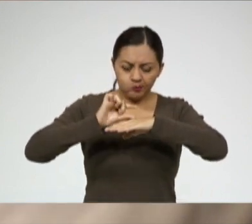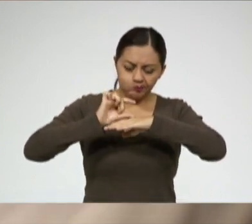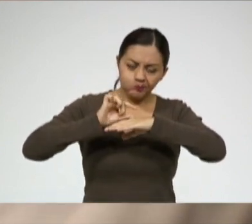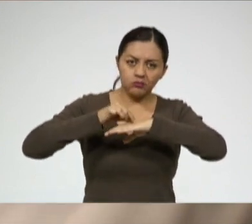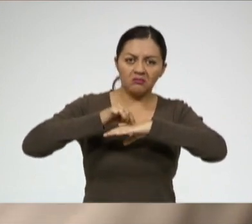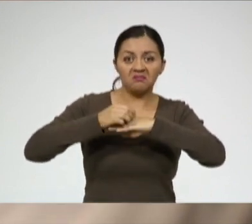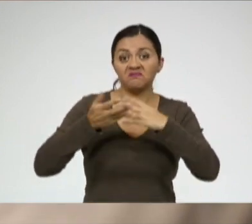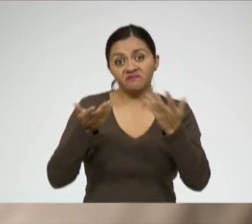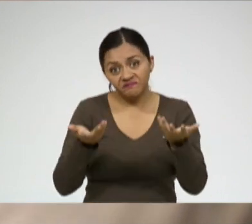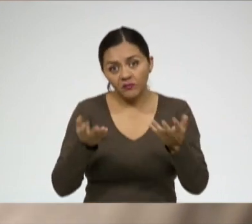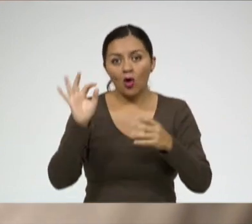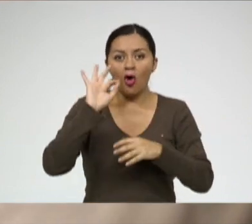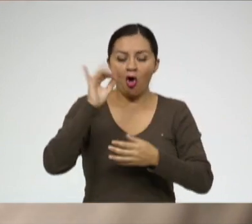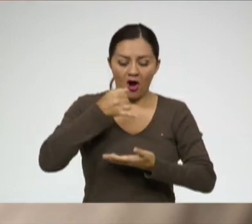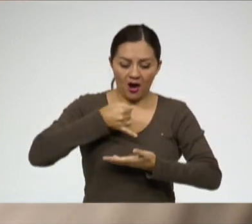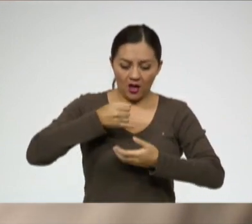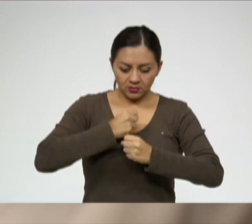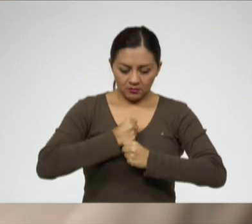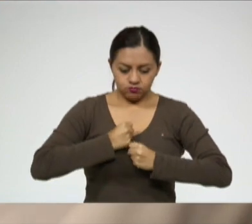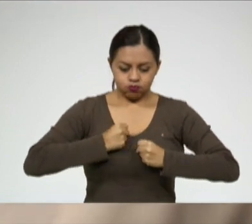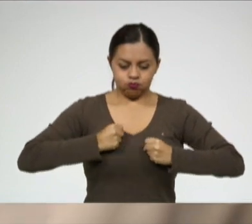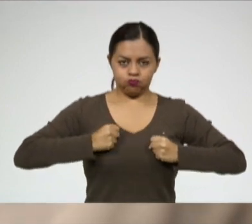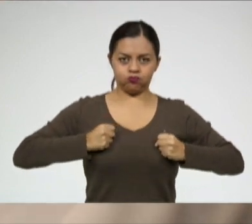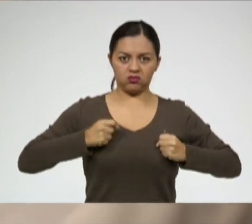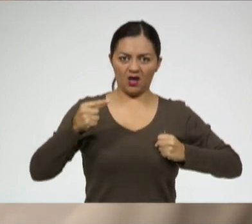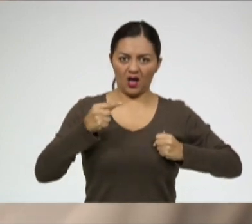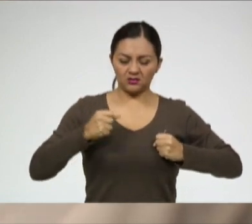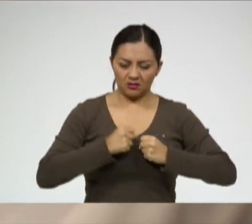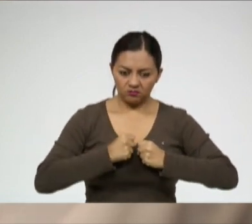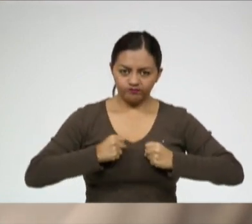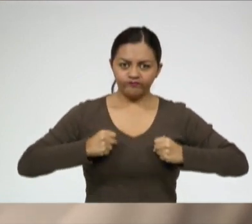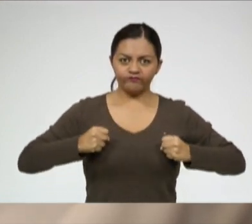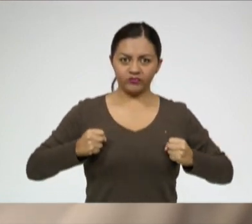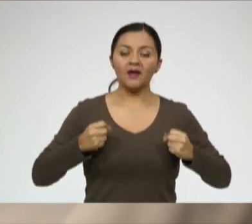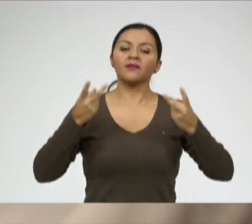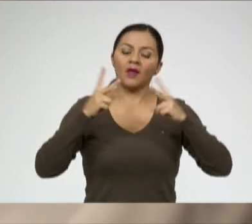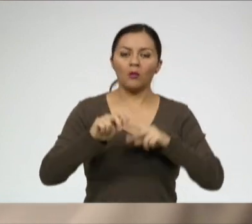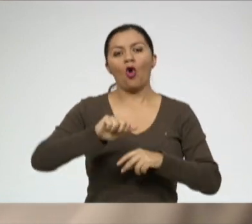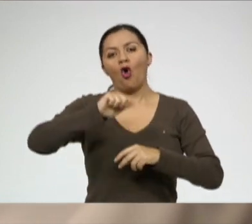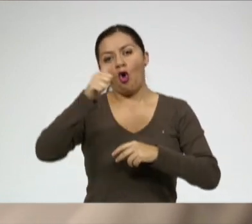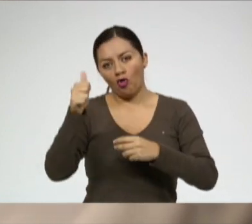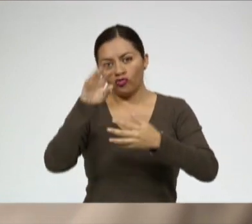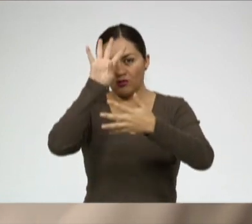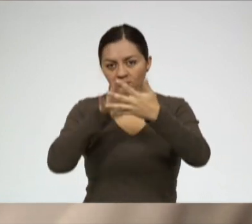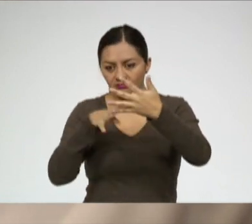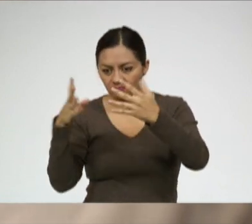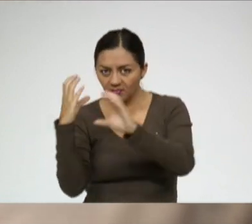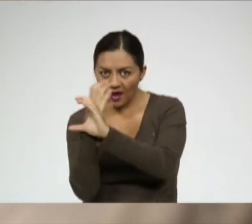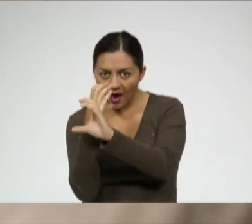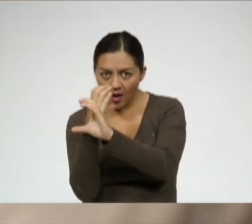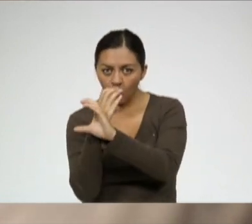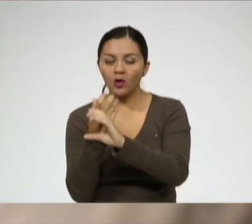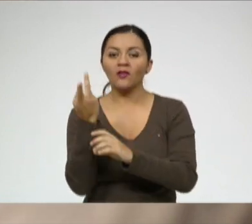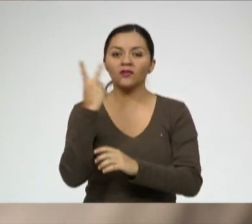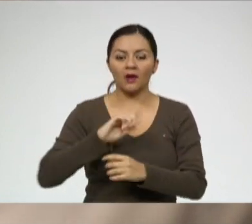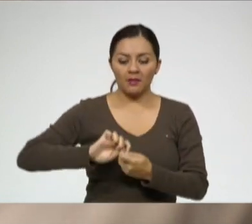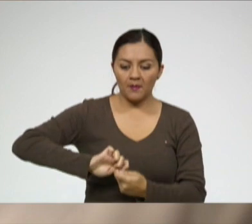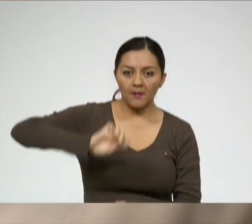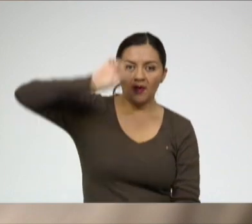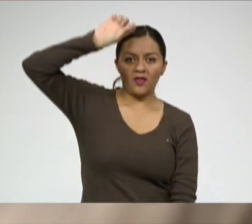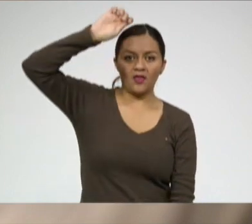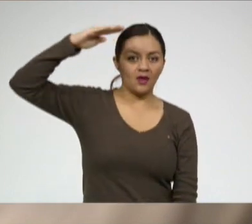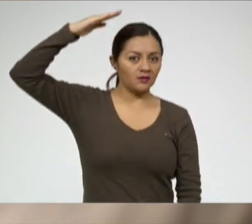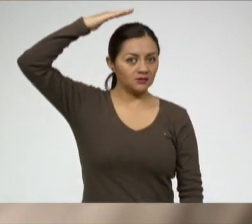análisis de la cantidad de grasa en sí del organismo que también se maneja con ciertas fórmulas y a través de la complexión estatura del paciente